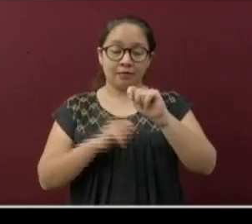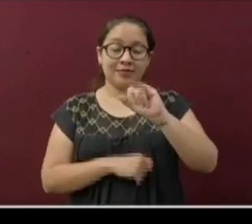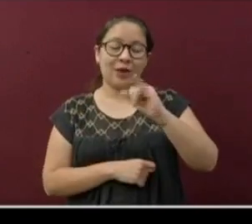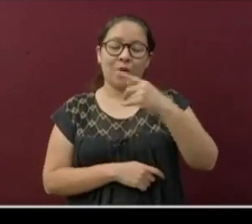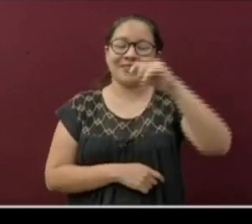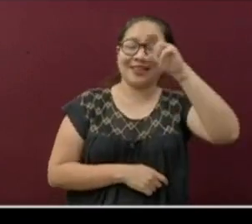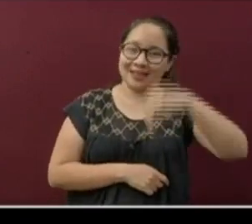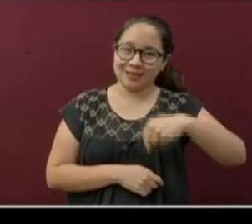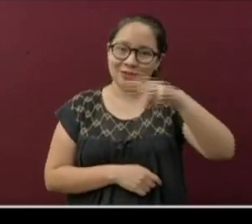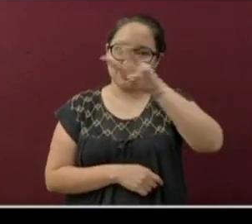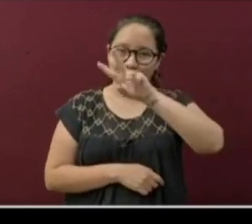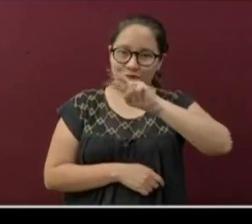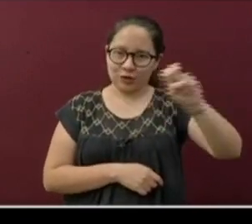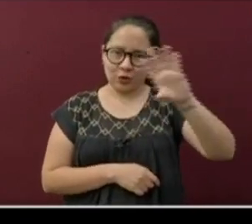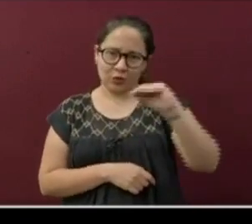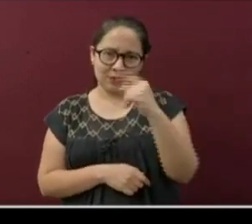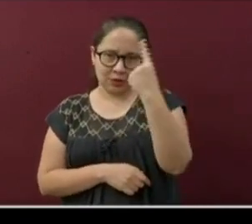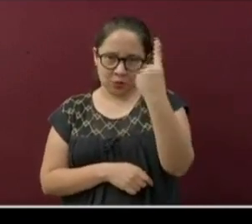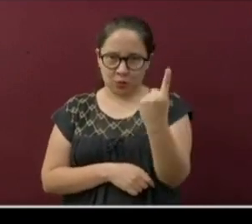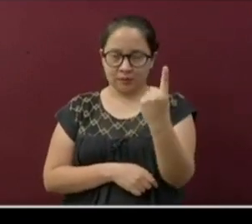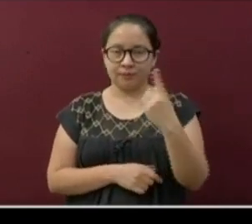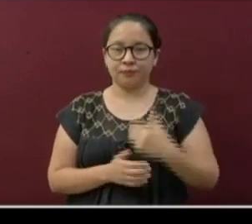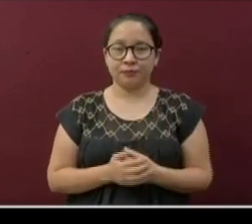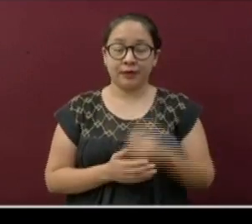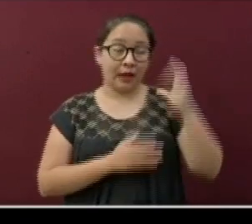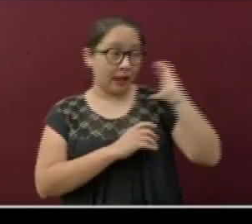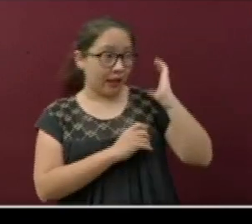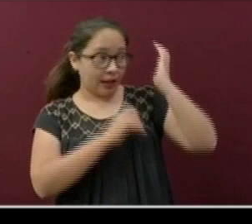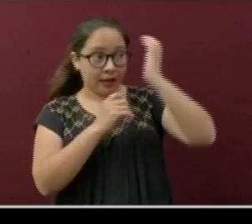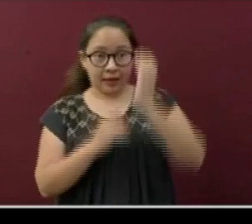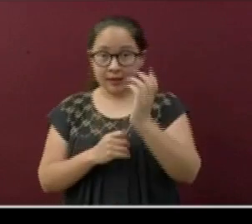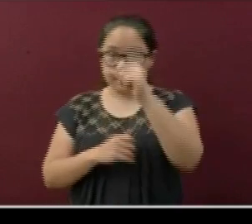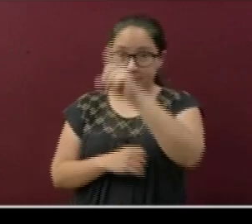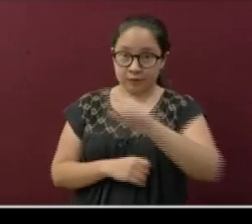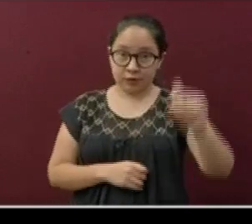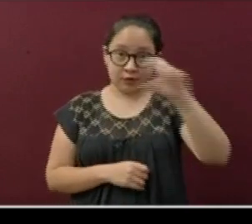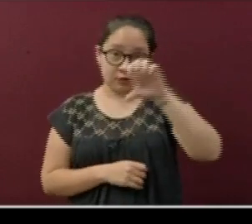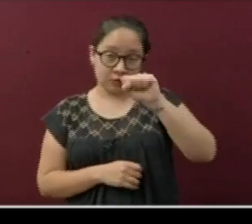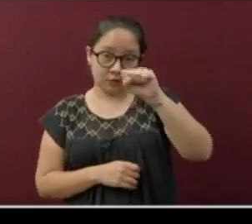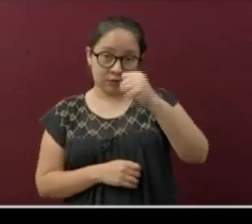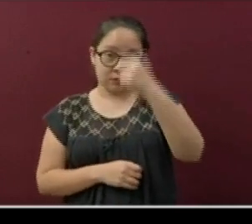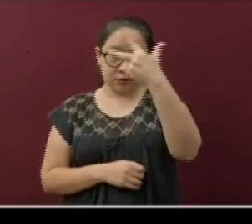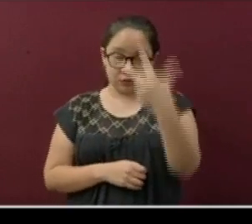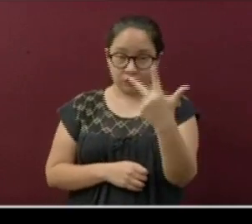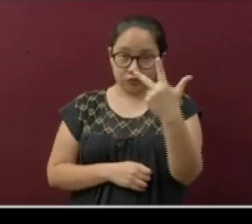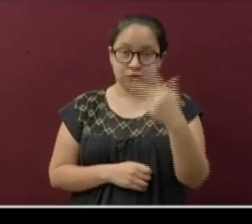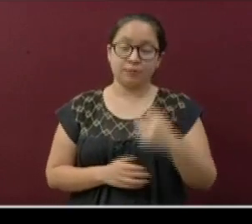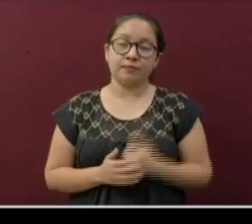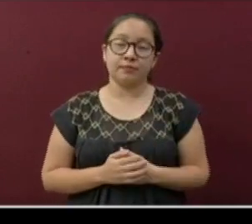291, Álamo Temapache con 168.